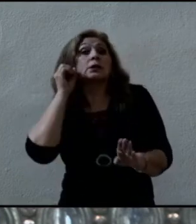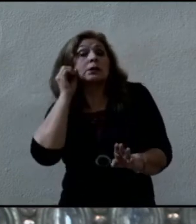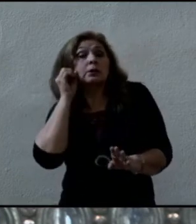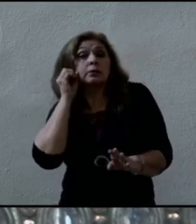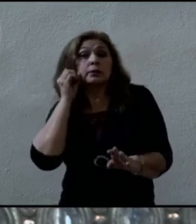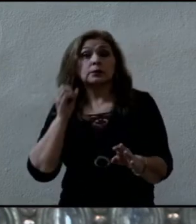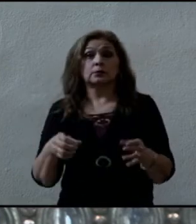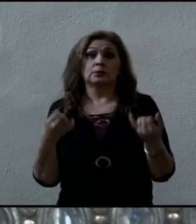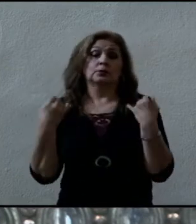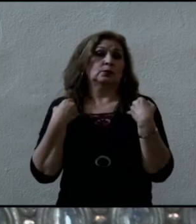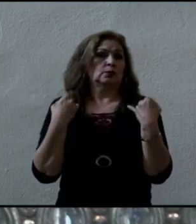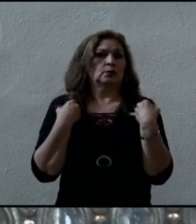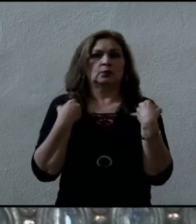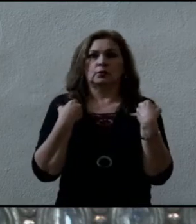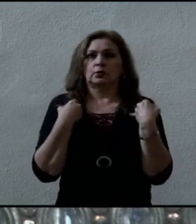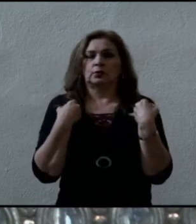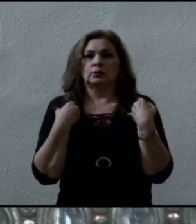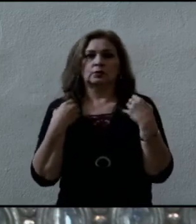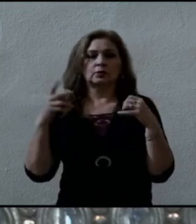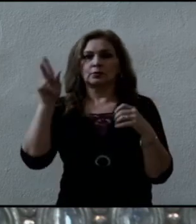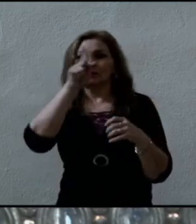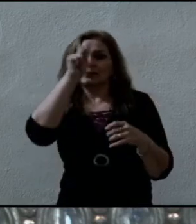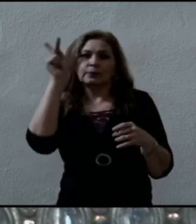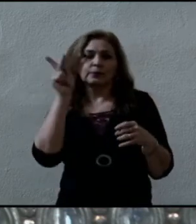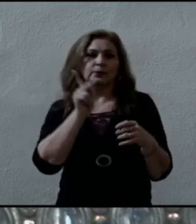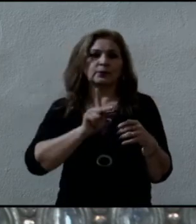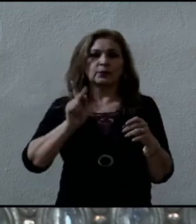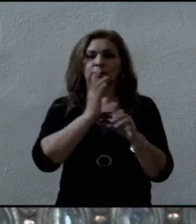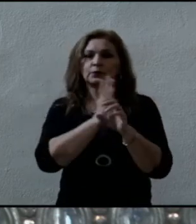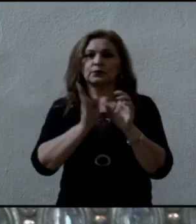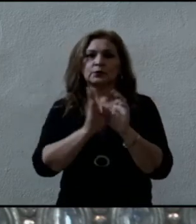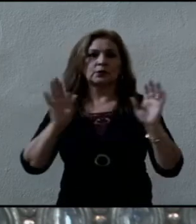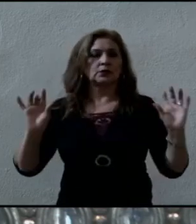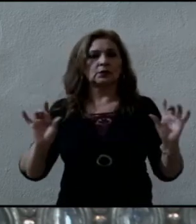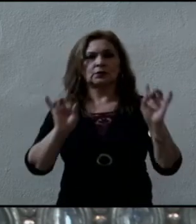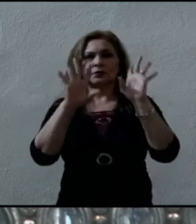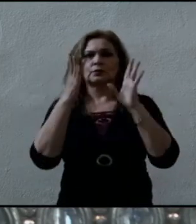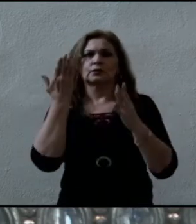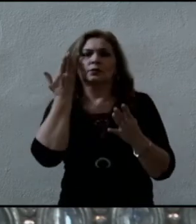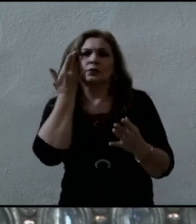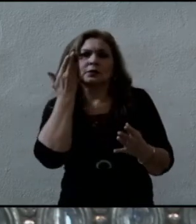vivir, sin entusiasmo, pero a pesar de todo,